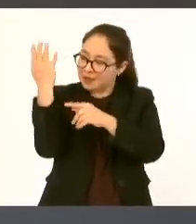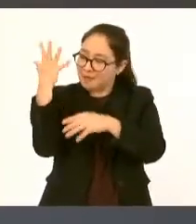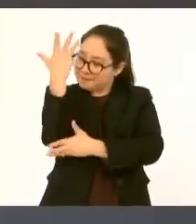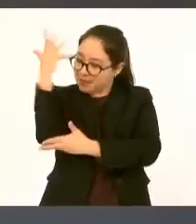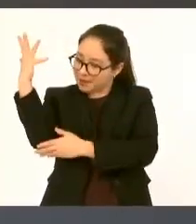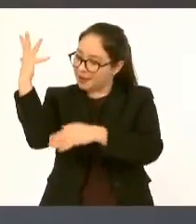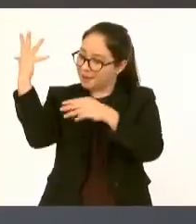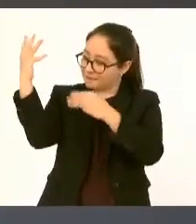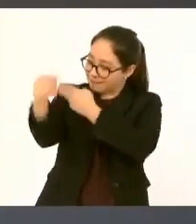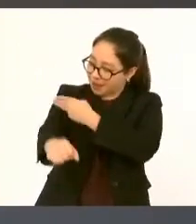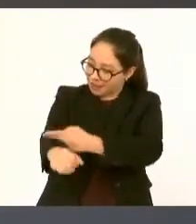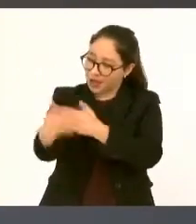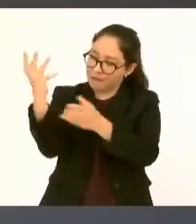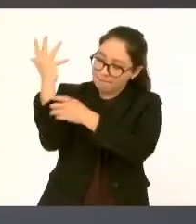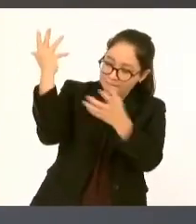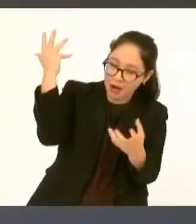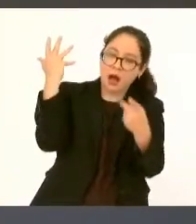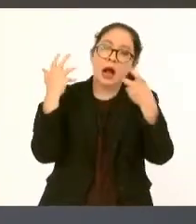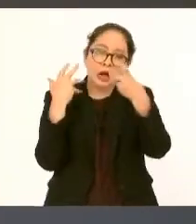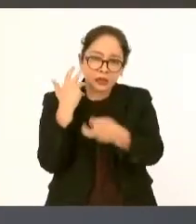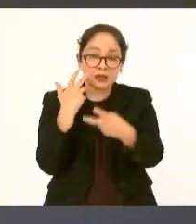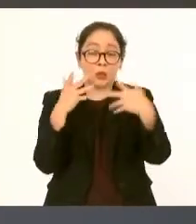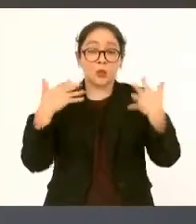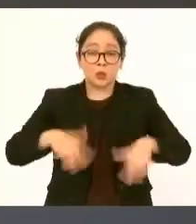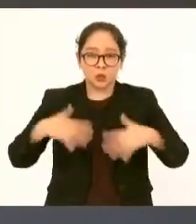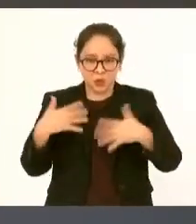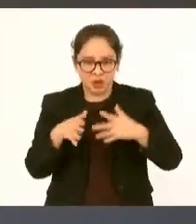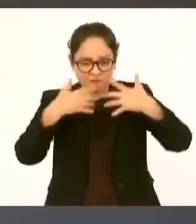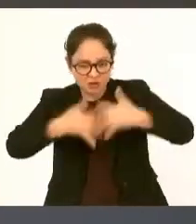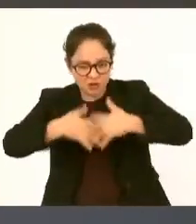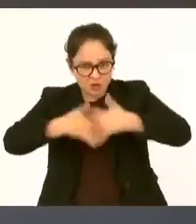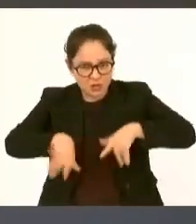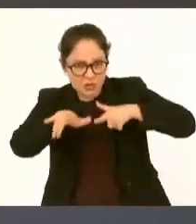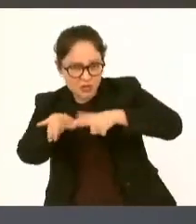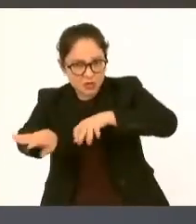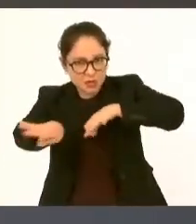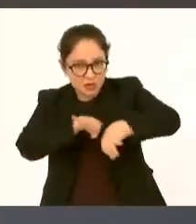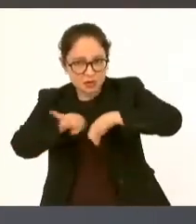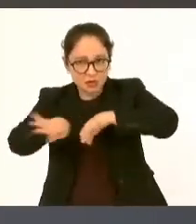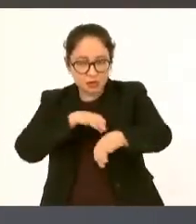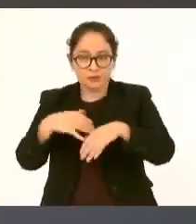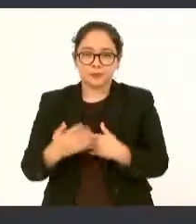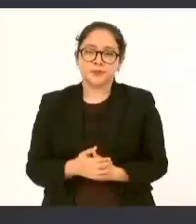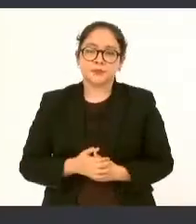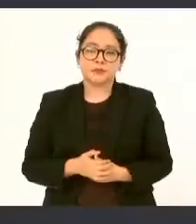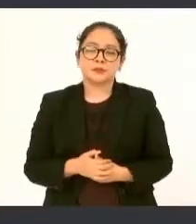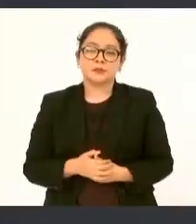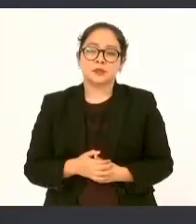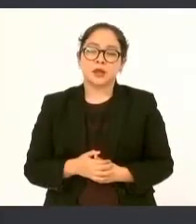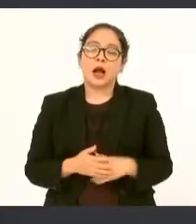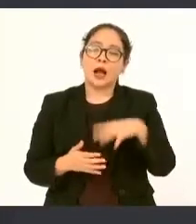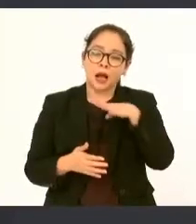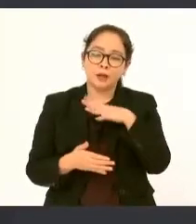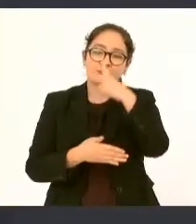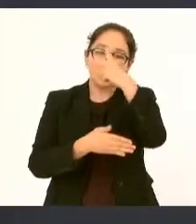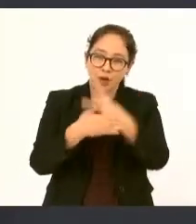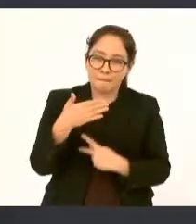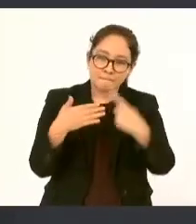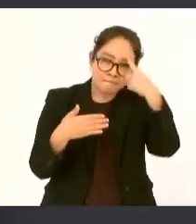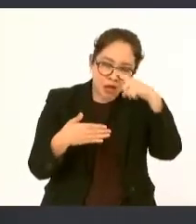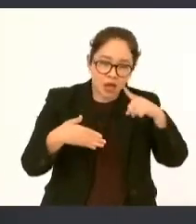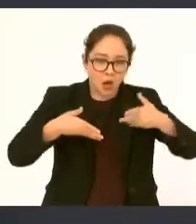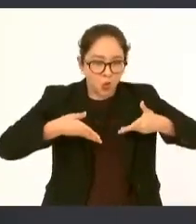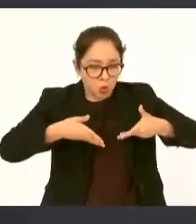veracruz con programas de infraestructura con caminos todo lo que tiene que ver